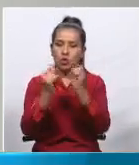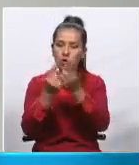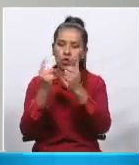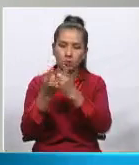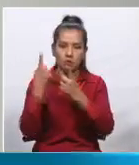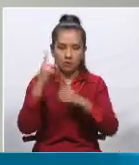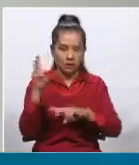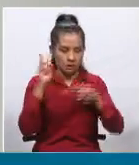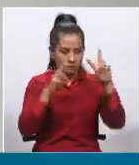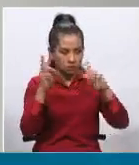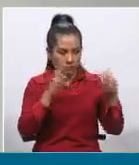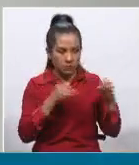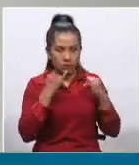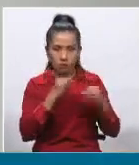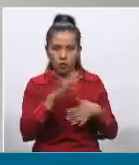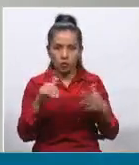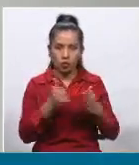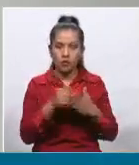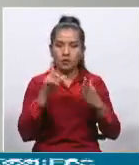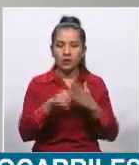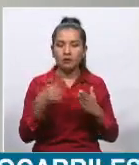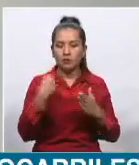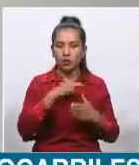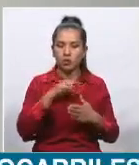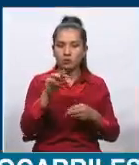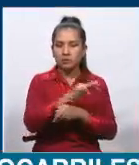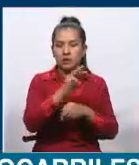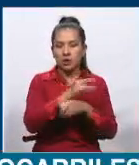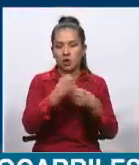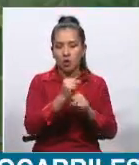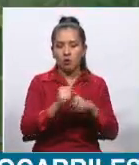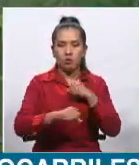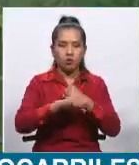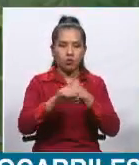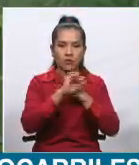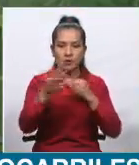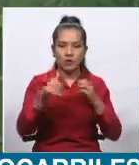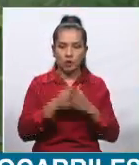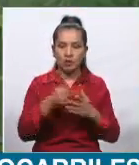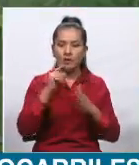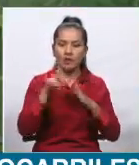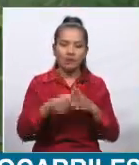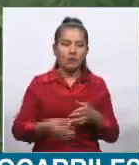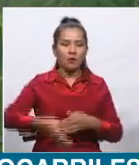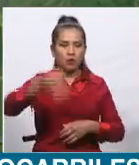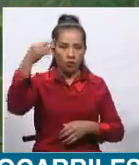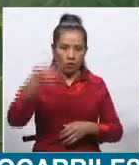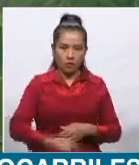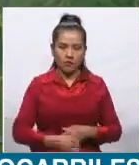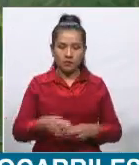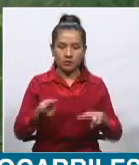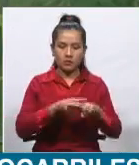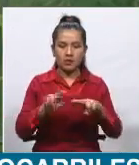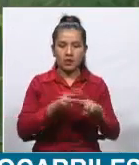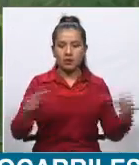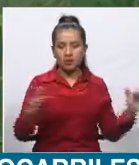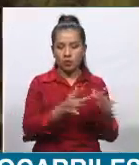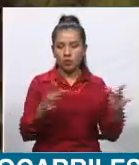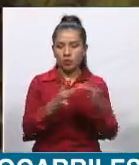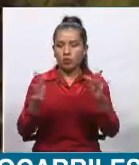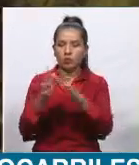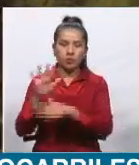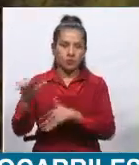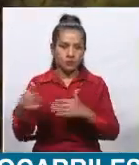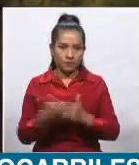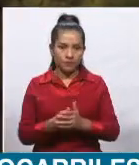permitirán como Ministerio de Obras Públicas, Servicios y Vivienda consolidar este megaproyecto de integración regional. Estamos hablando de